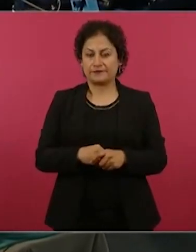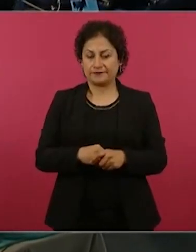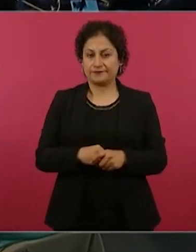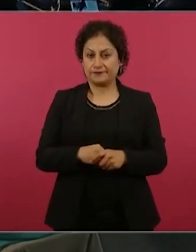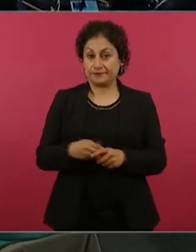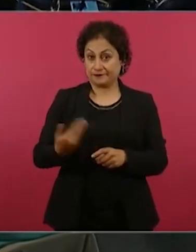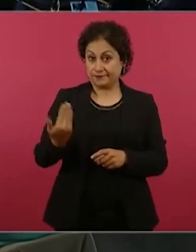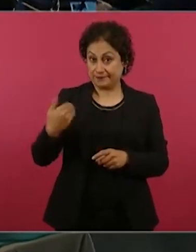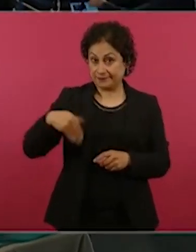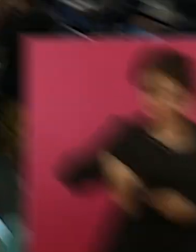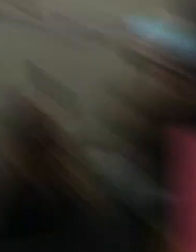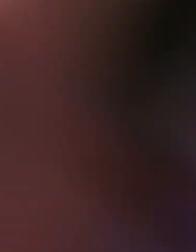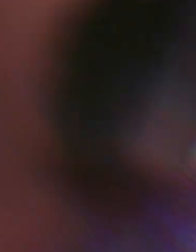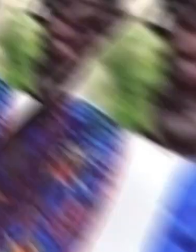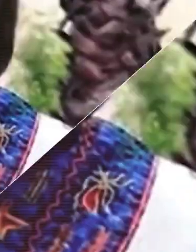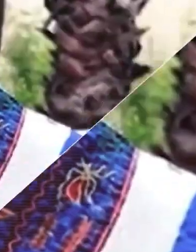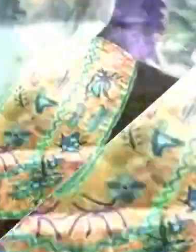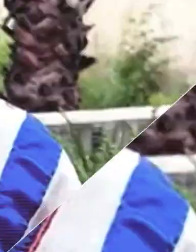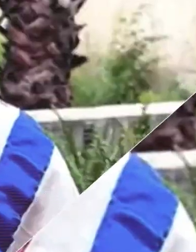efectiva.